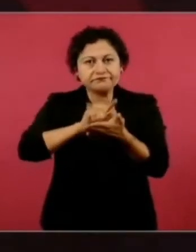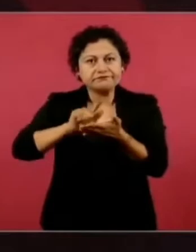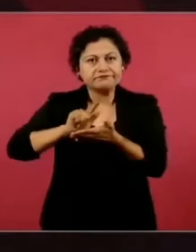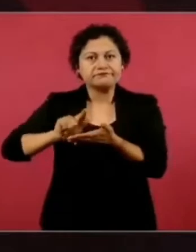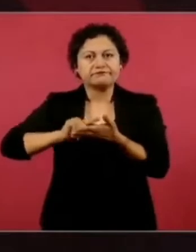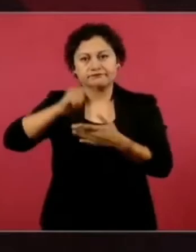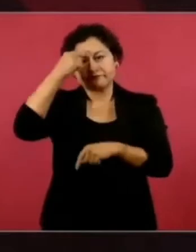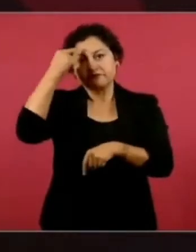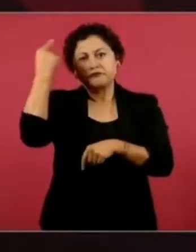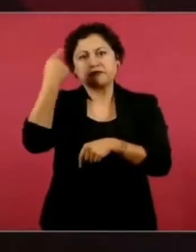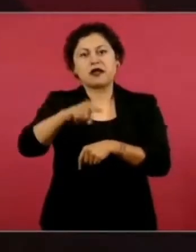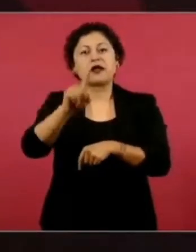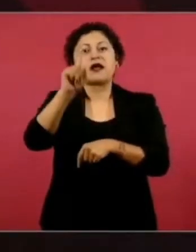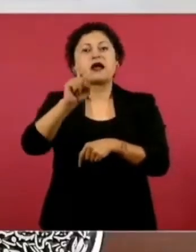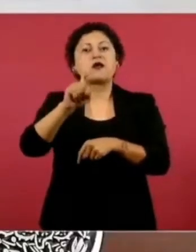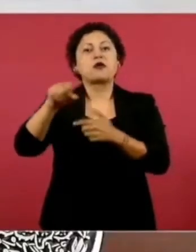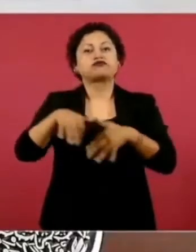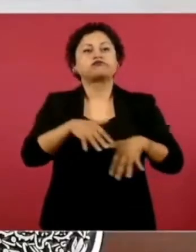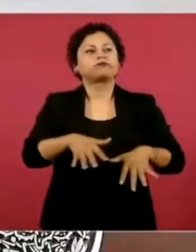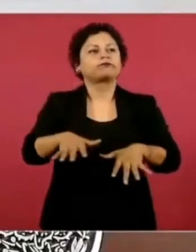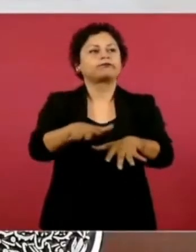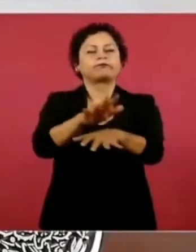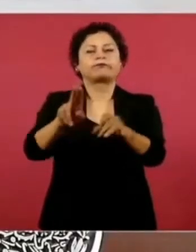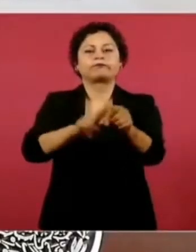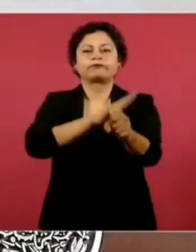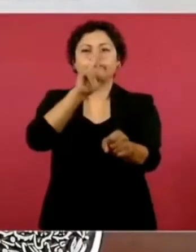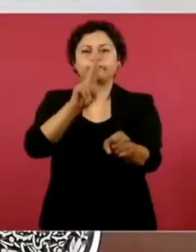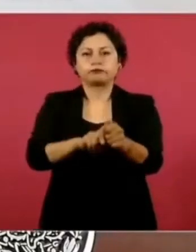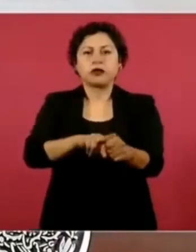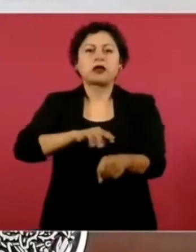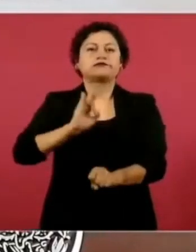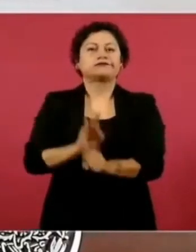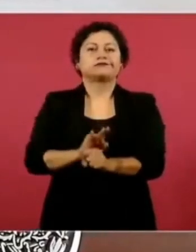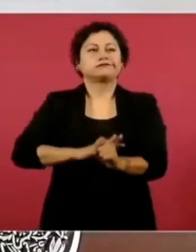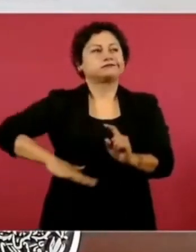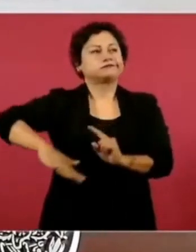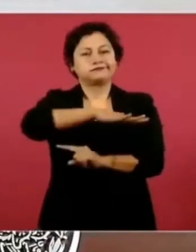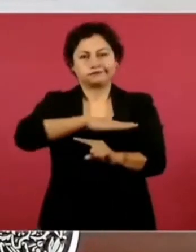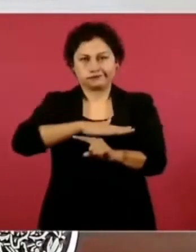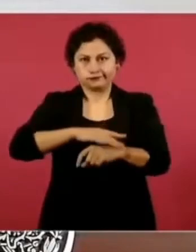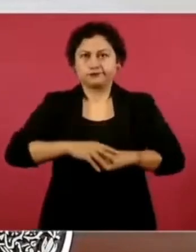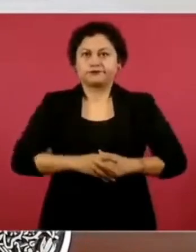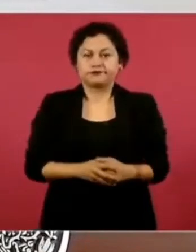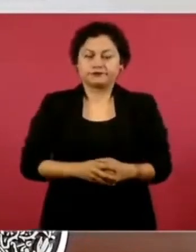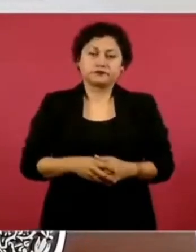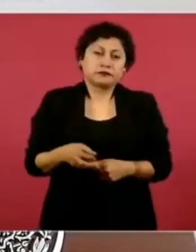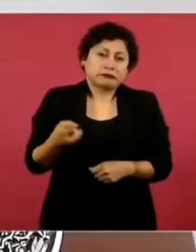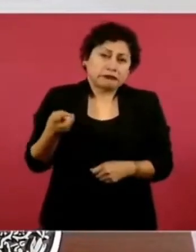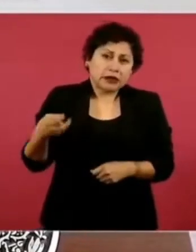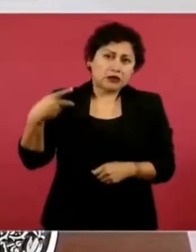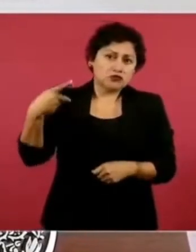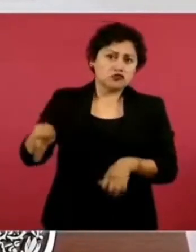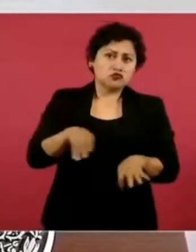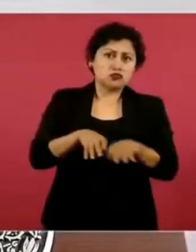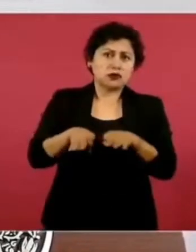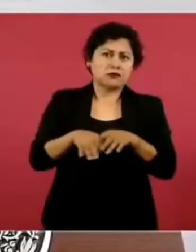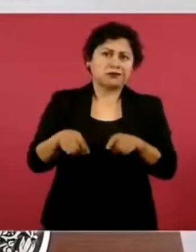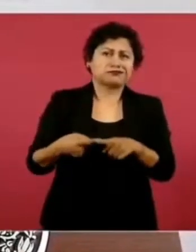décadas y se conoce también un poco.